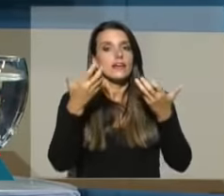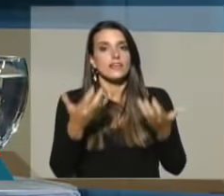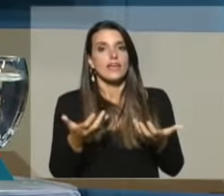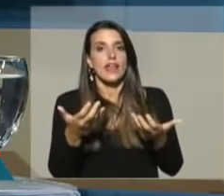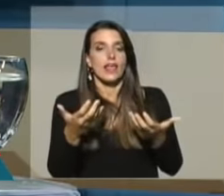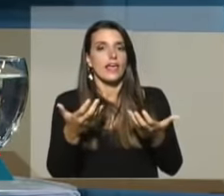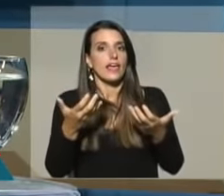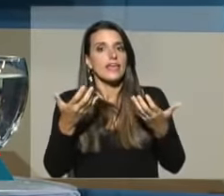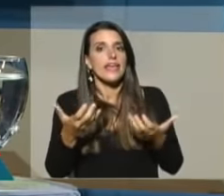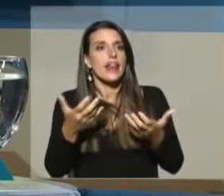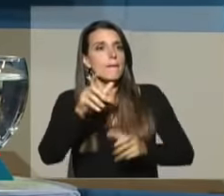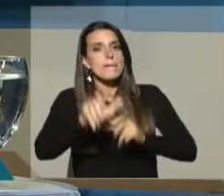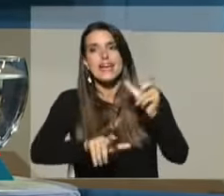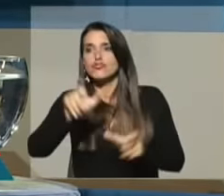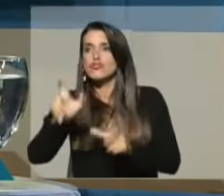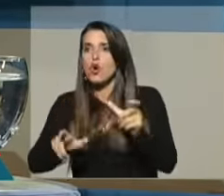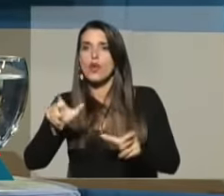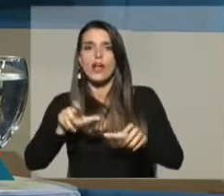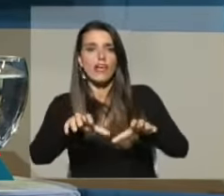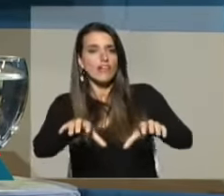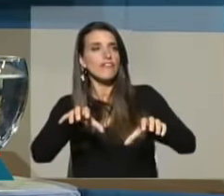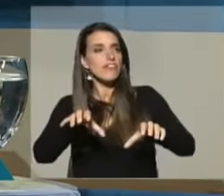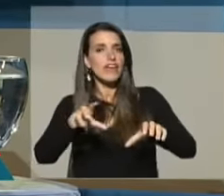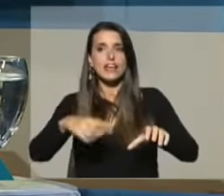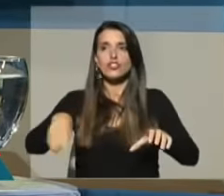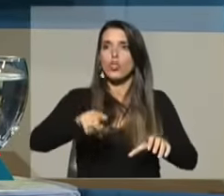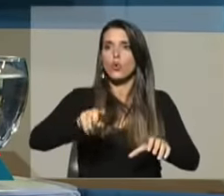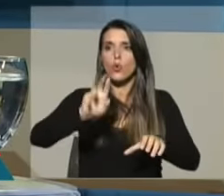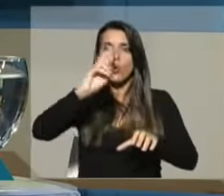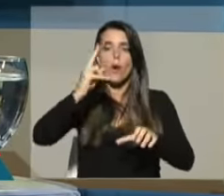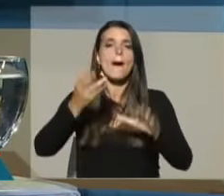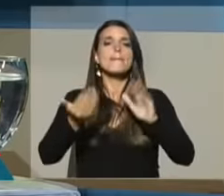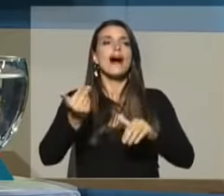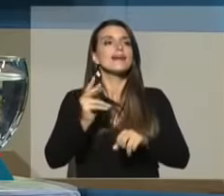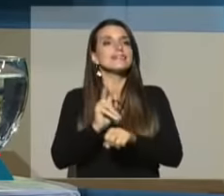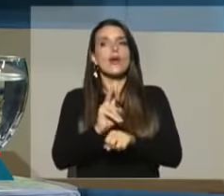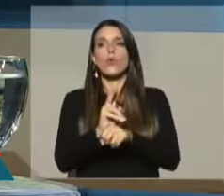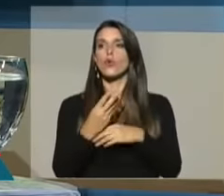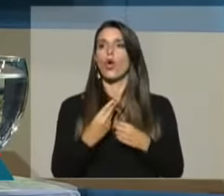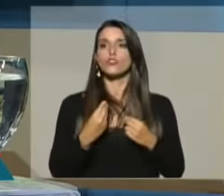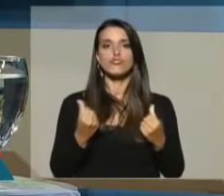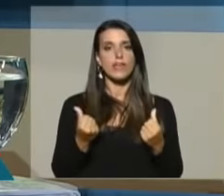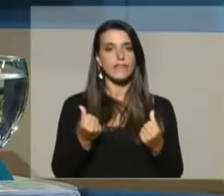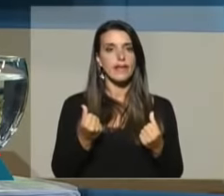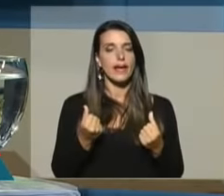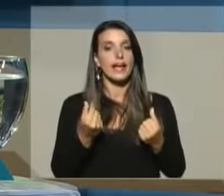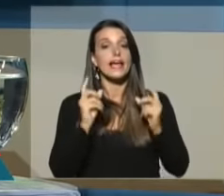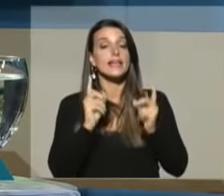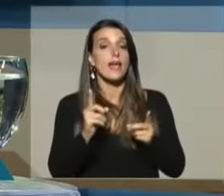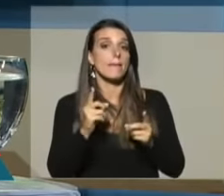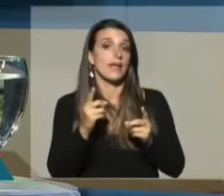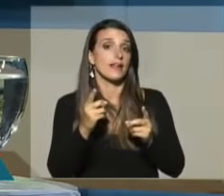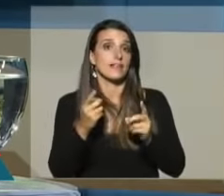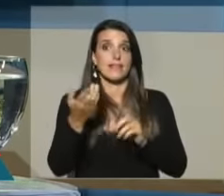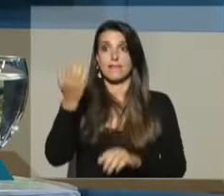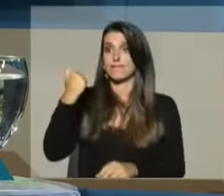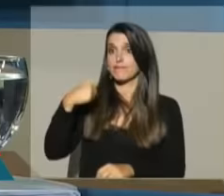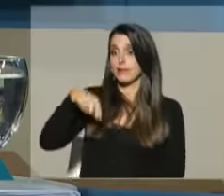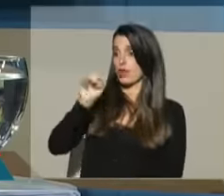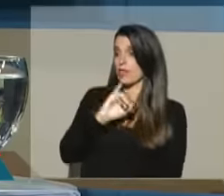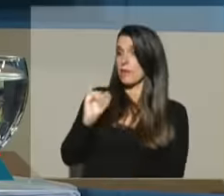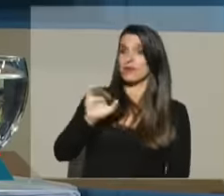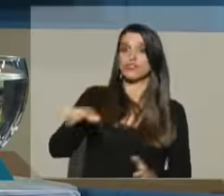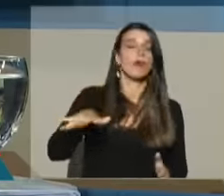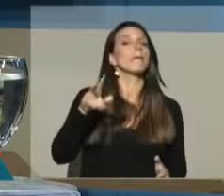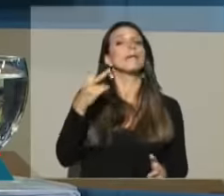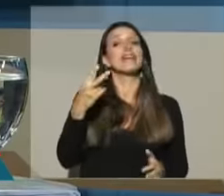generarle a la población un clima de mayor seguridad y que los números que desde el primero de marzo del 2020